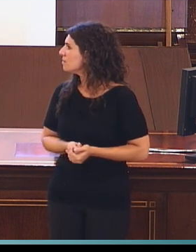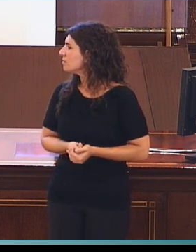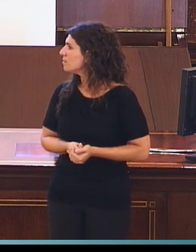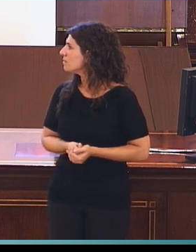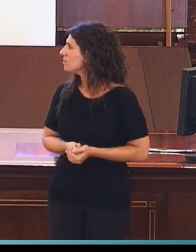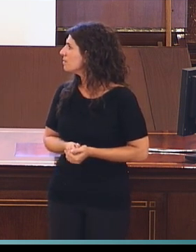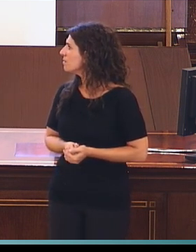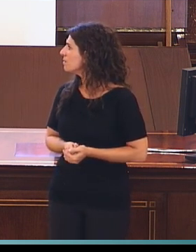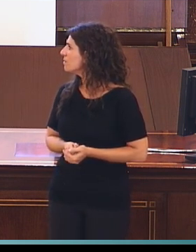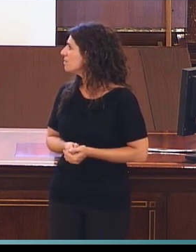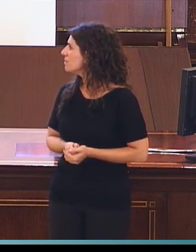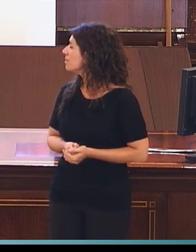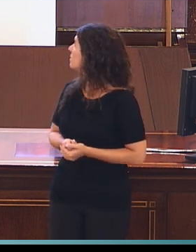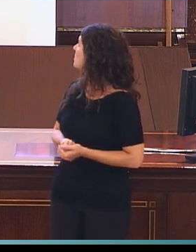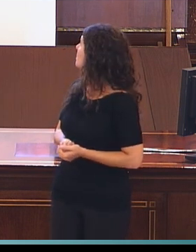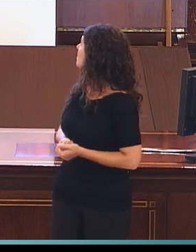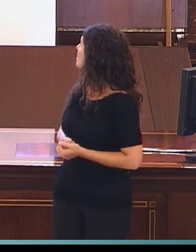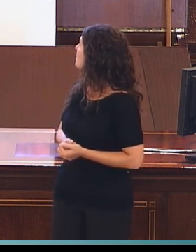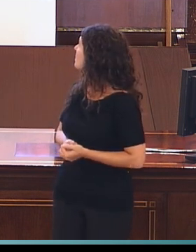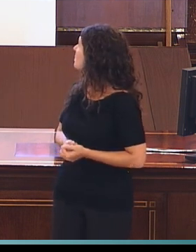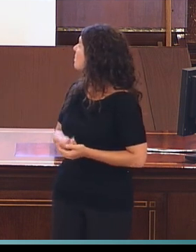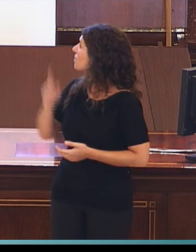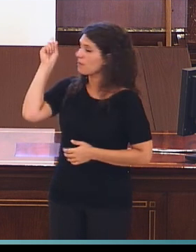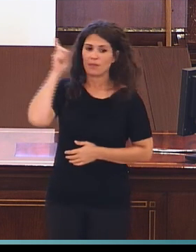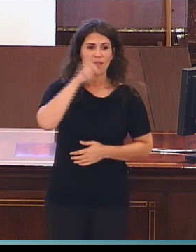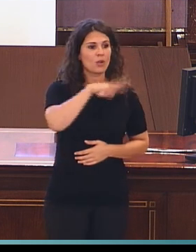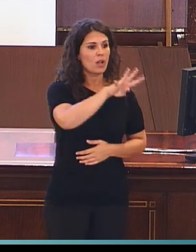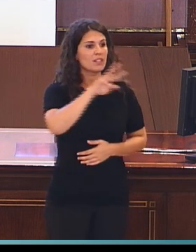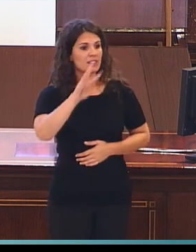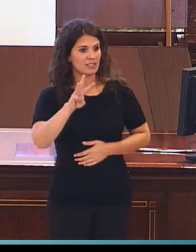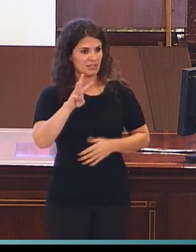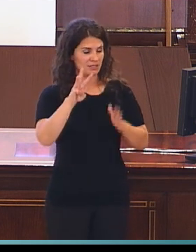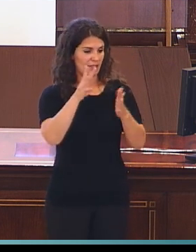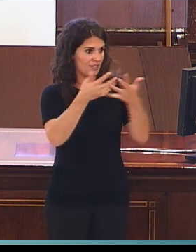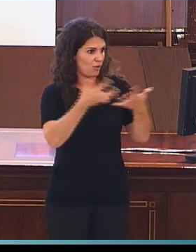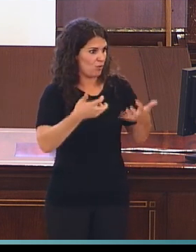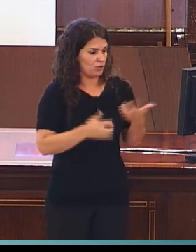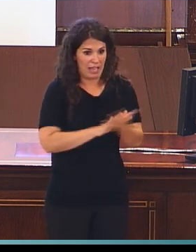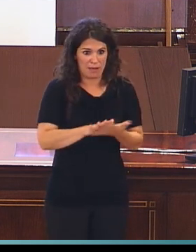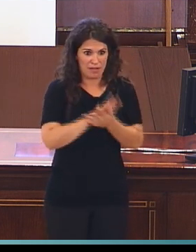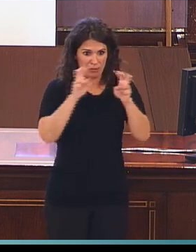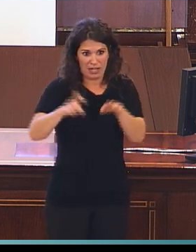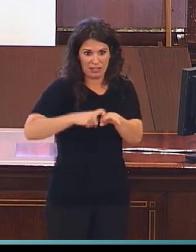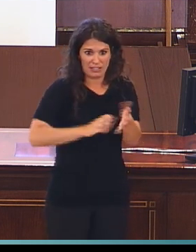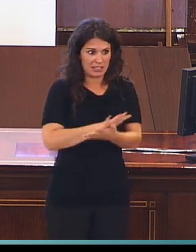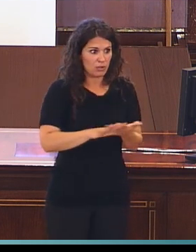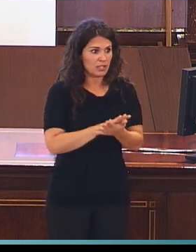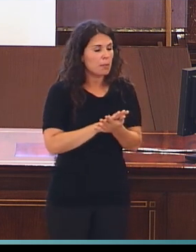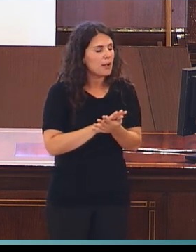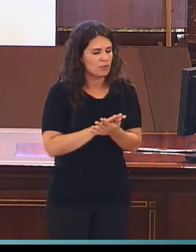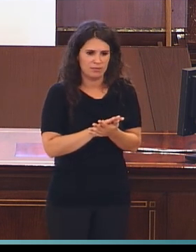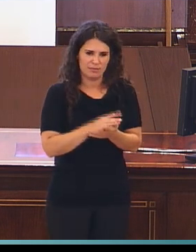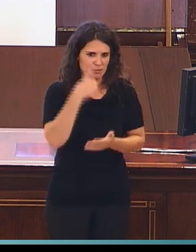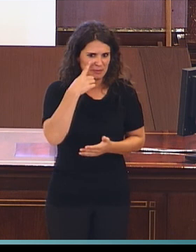estos 143 artículos que abordan las características de la lengua de signo, la mayoría de ellos sigue siendo la lengua de signos